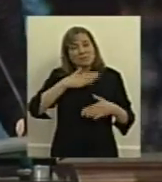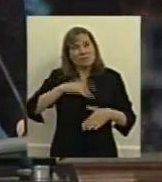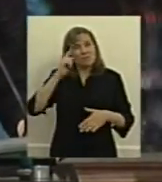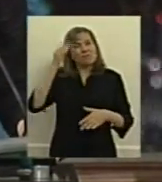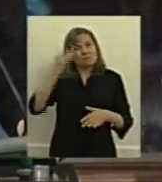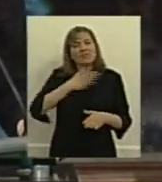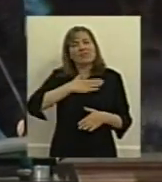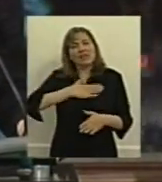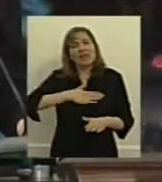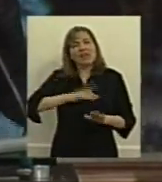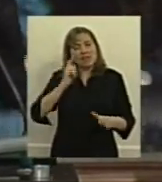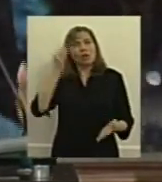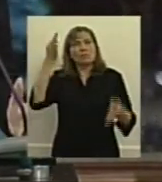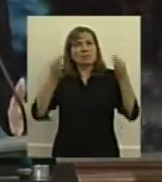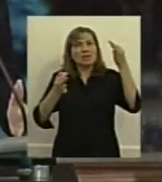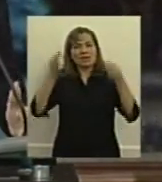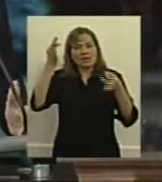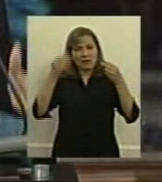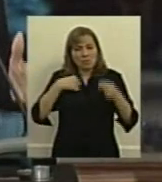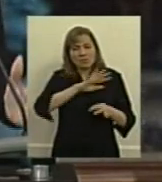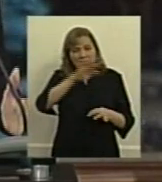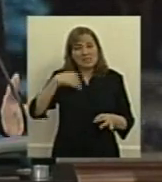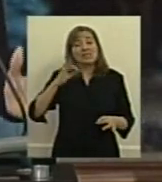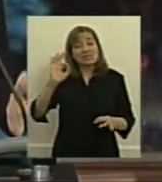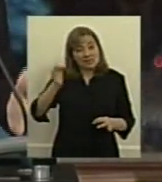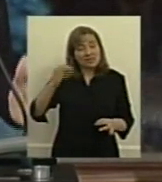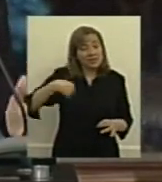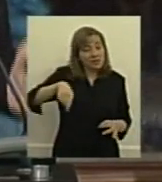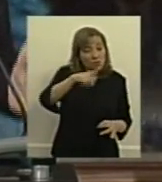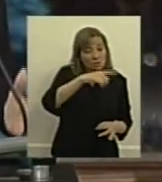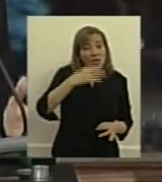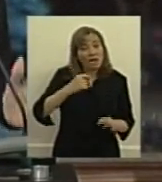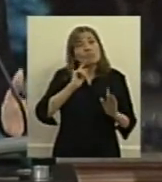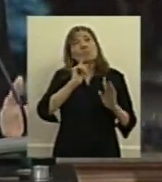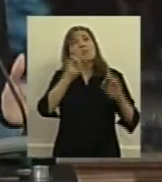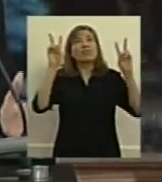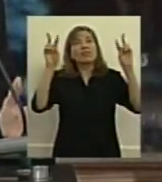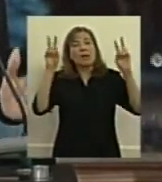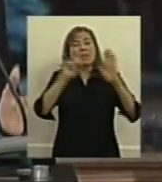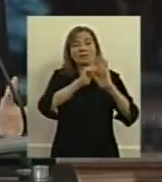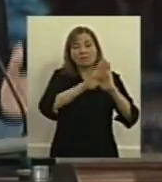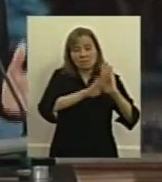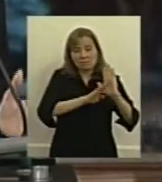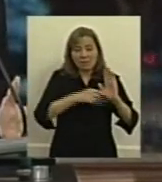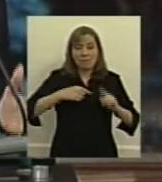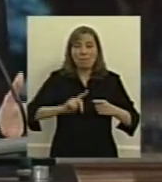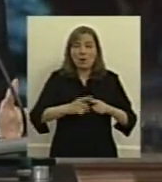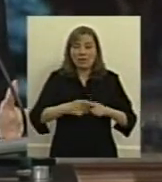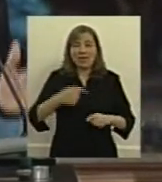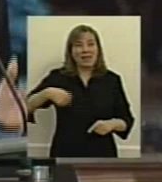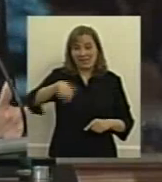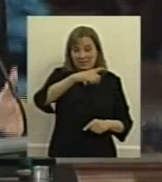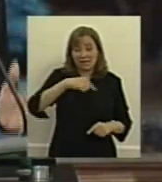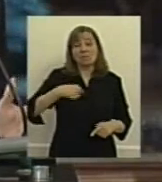serenos y equilibrados posibles y saber que determinadas cuestiones que tienen que ver con políticas públicas como es la salud